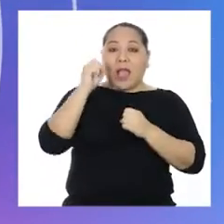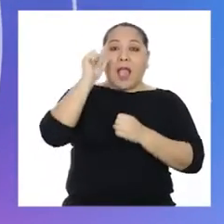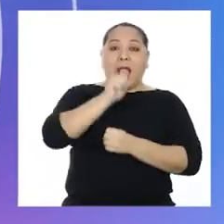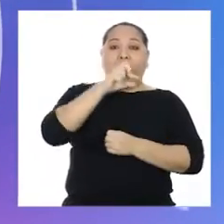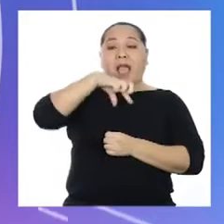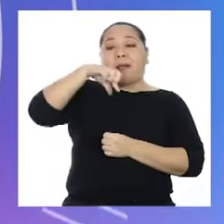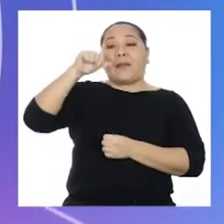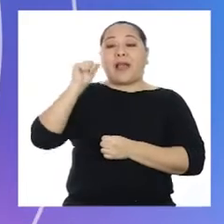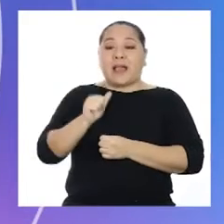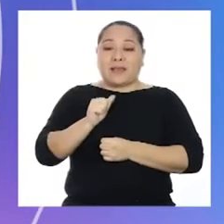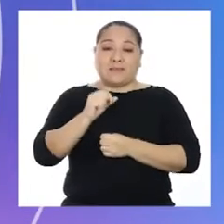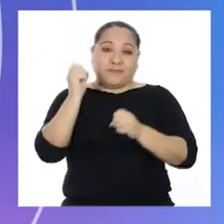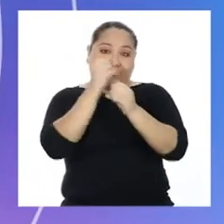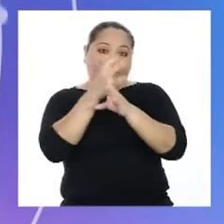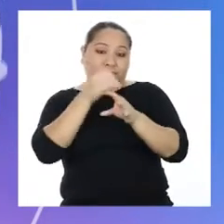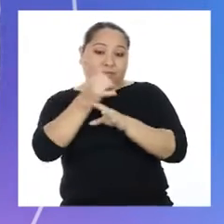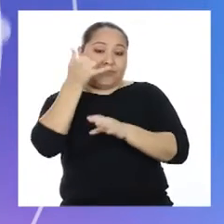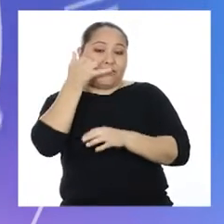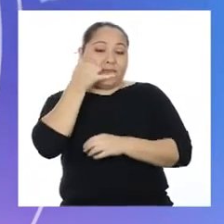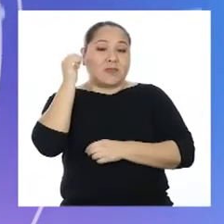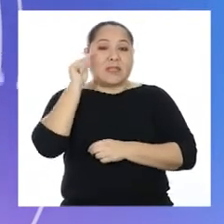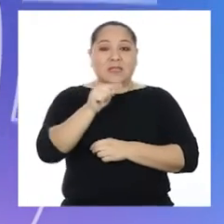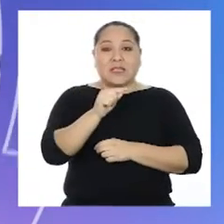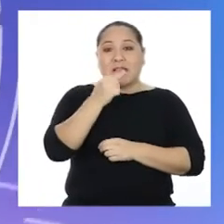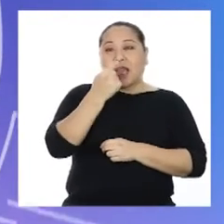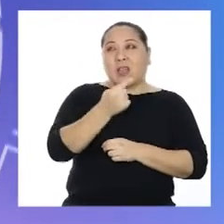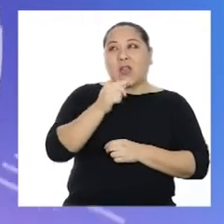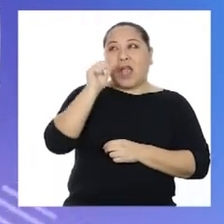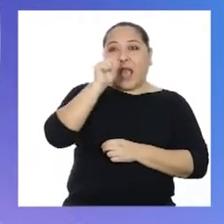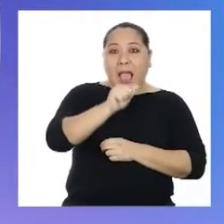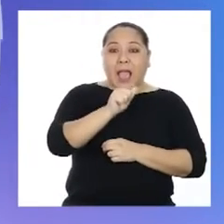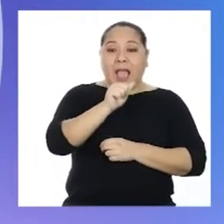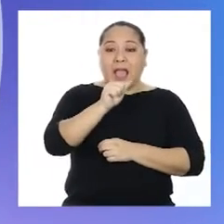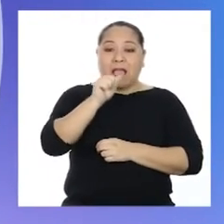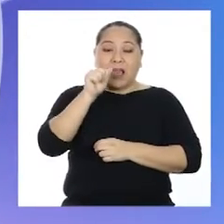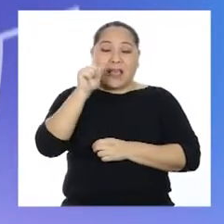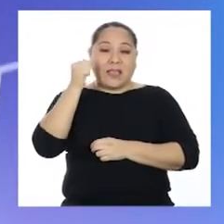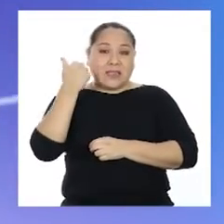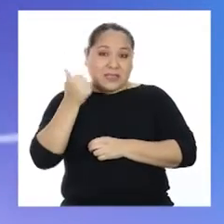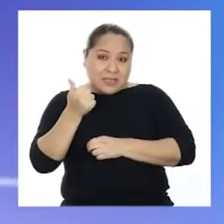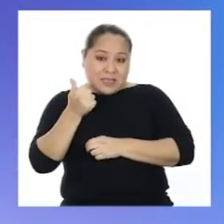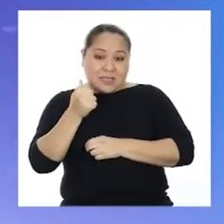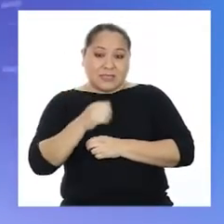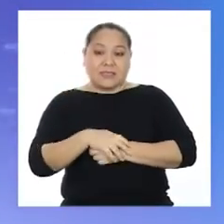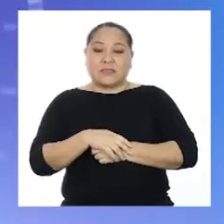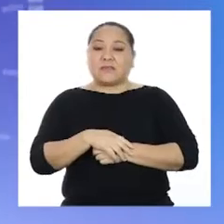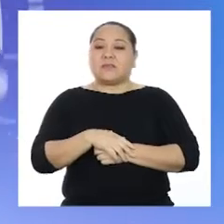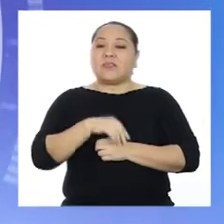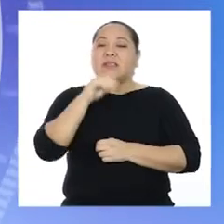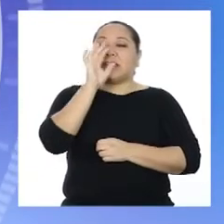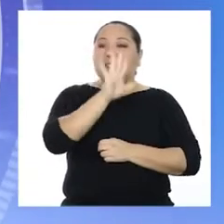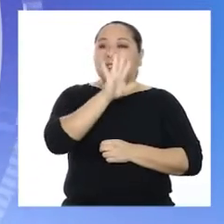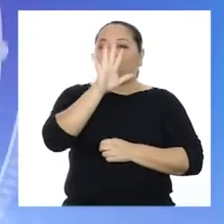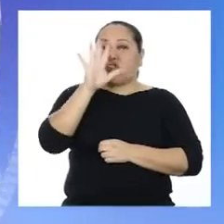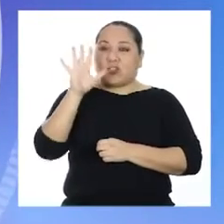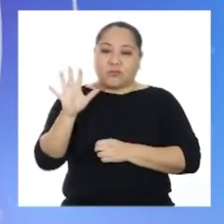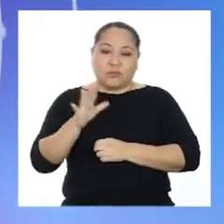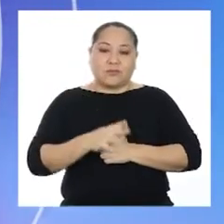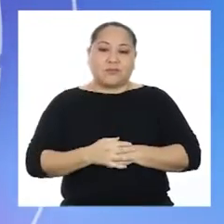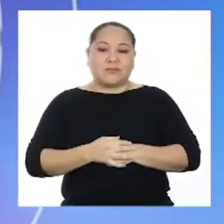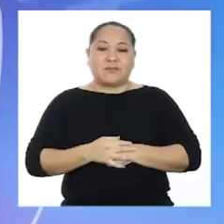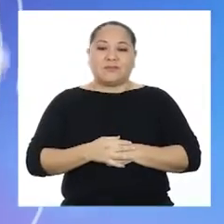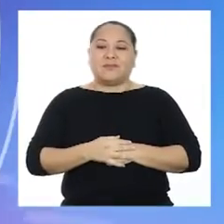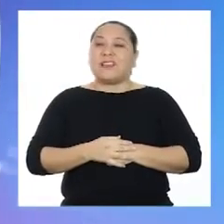aplicación A para realizar videollamadas. Si cada ícono equivale a 10, entonces necesitaremos cinco